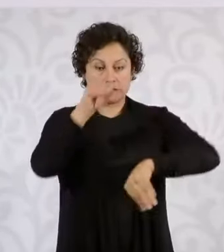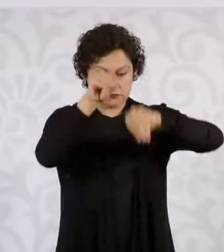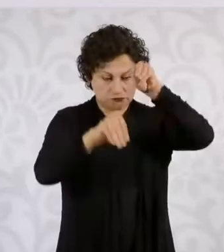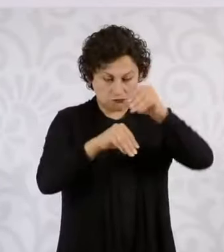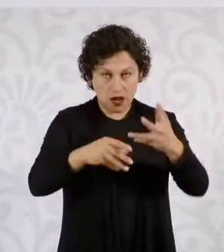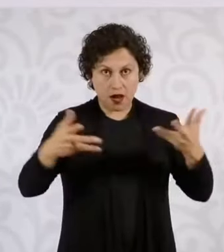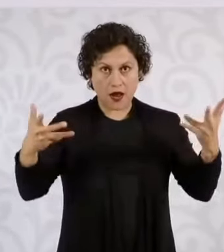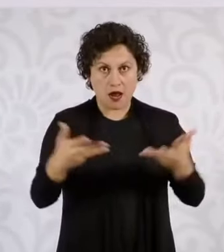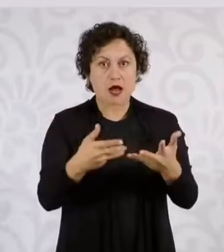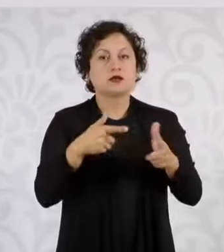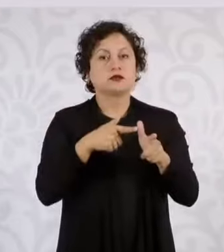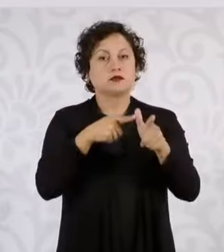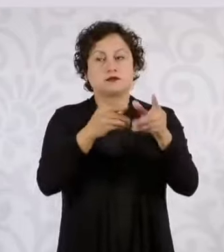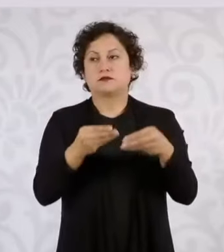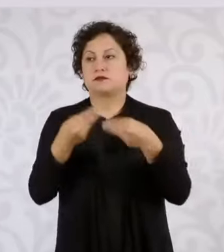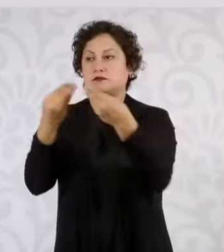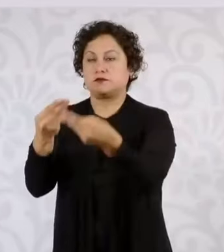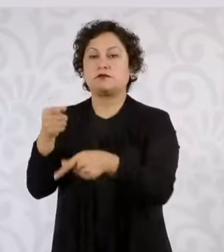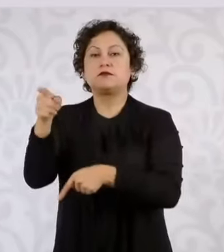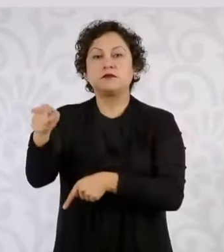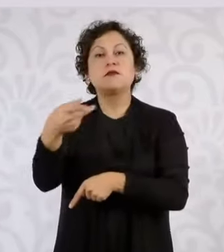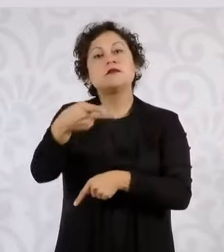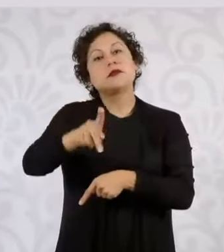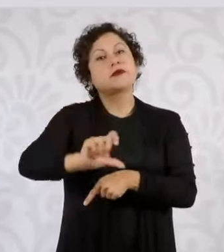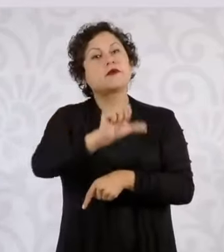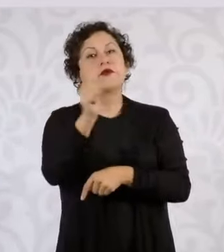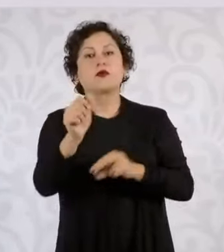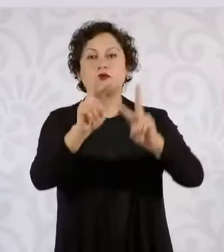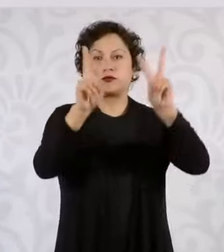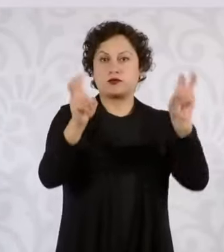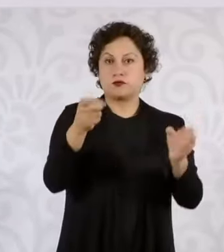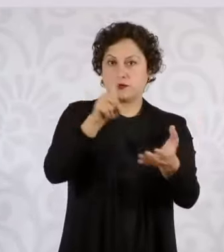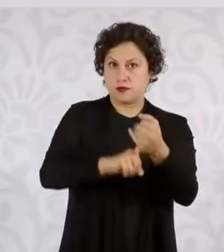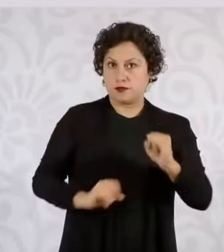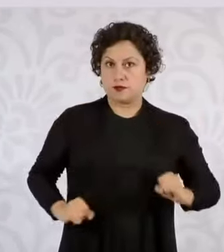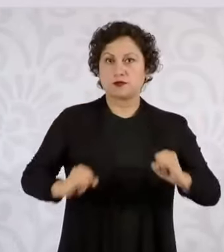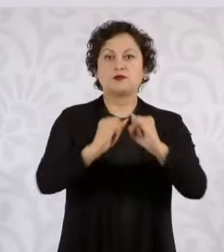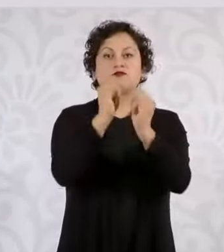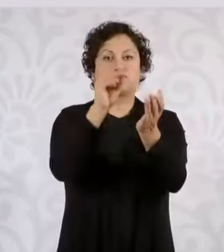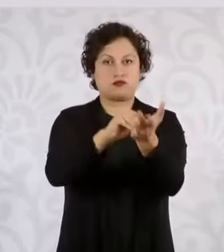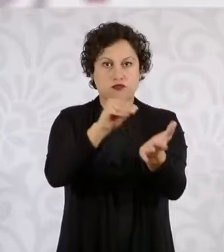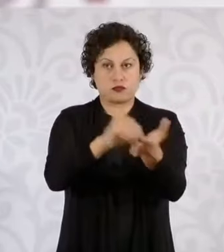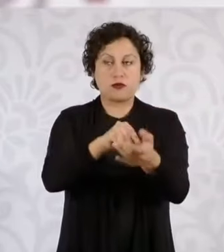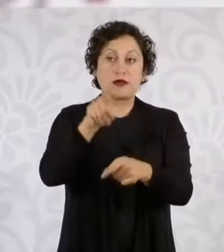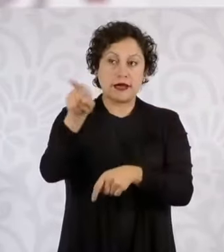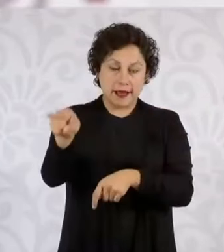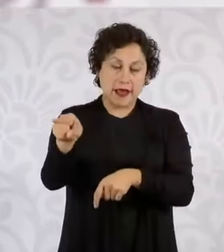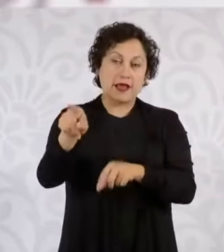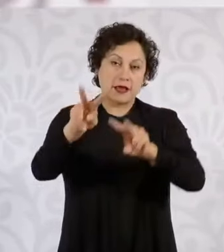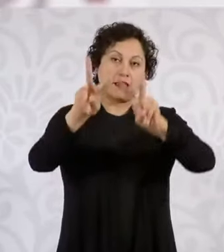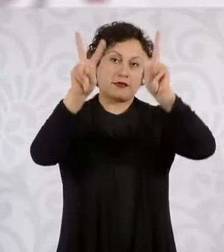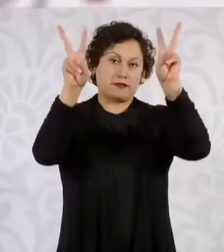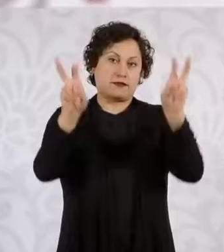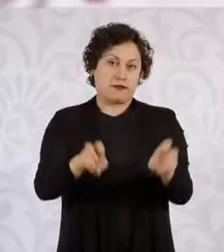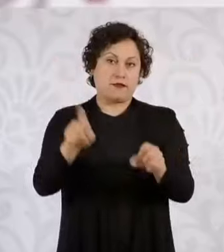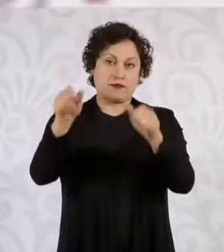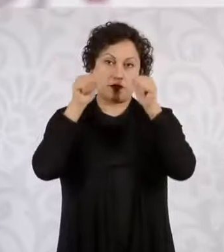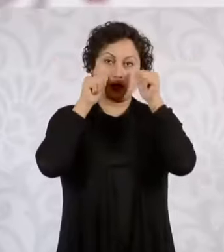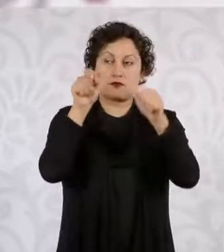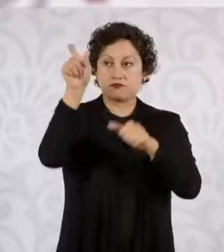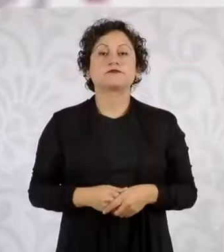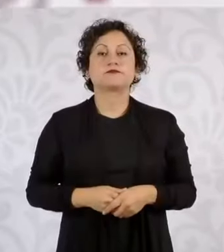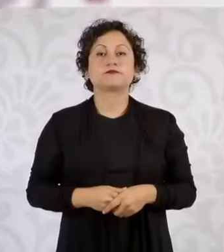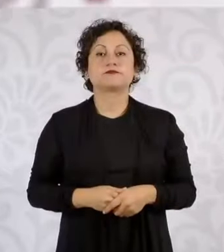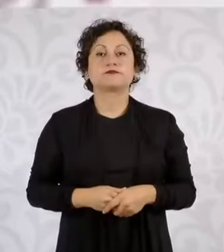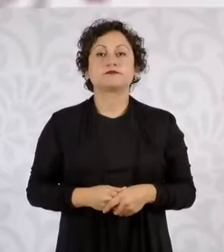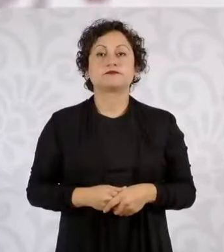hay temas pendientes importantes en el instituto y él va a trabajar en este tema, es un hombre muy calificado